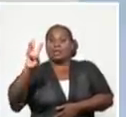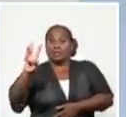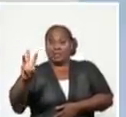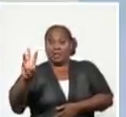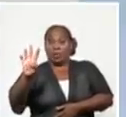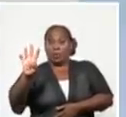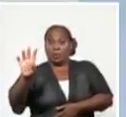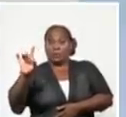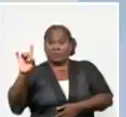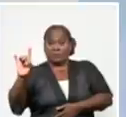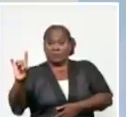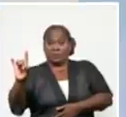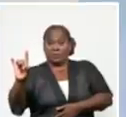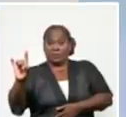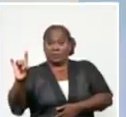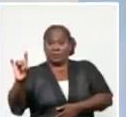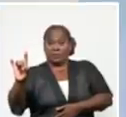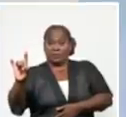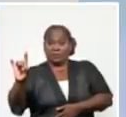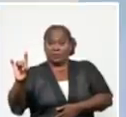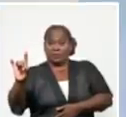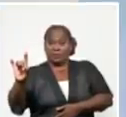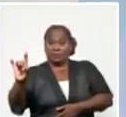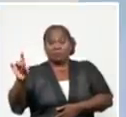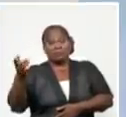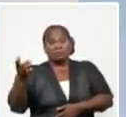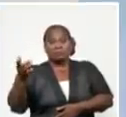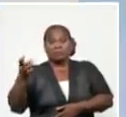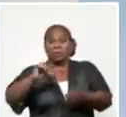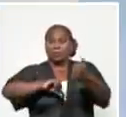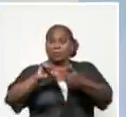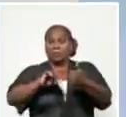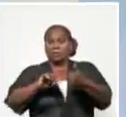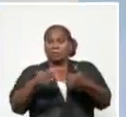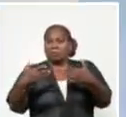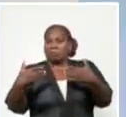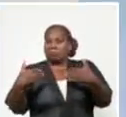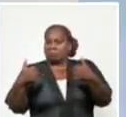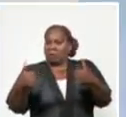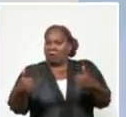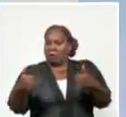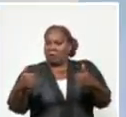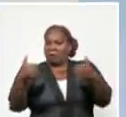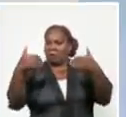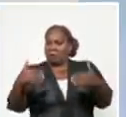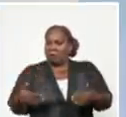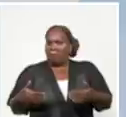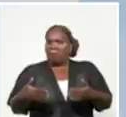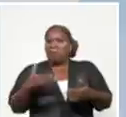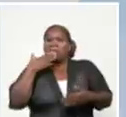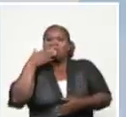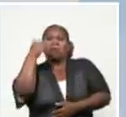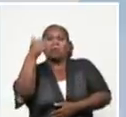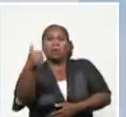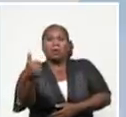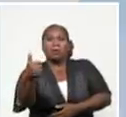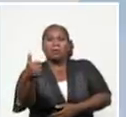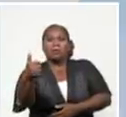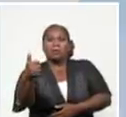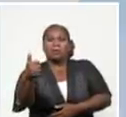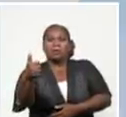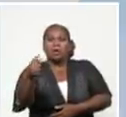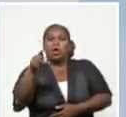349 con un comportamiento estable, con una evolución clínica favorable, estamos hablando del